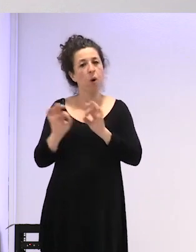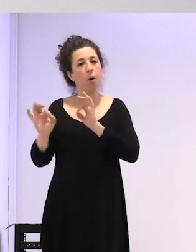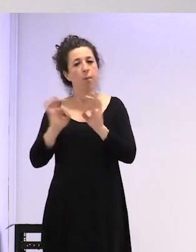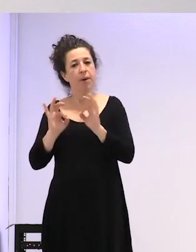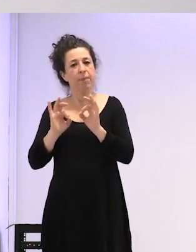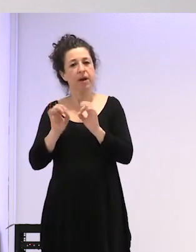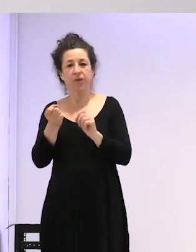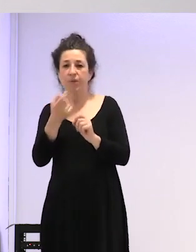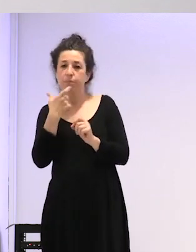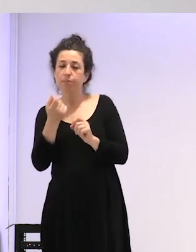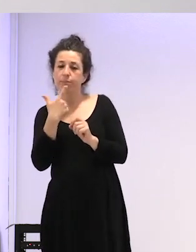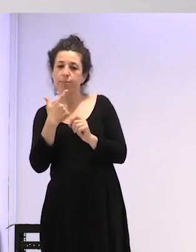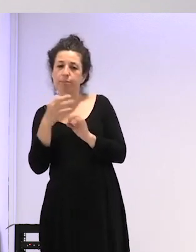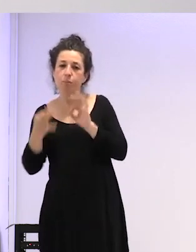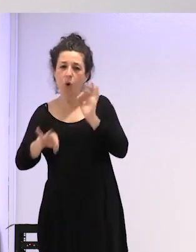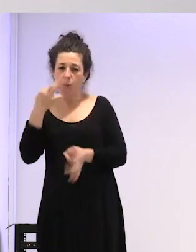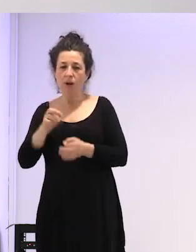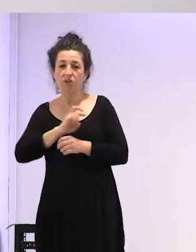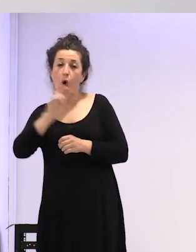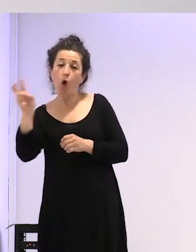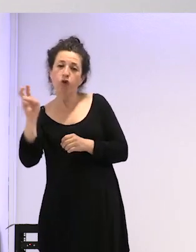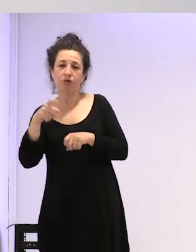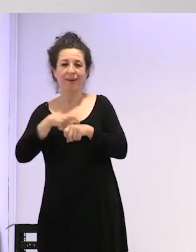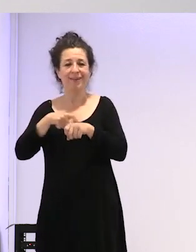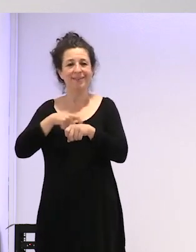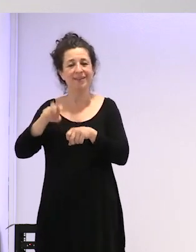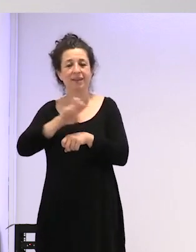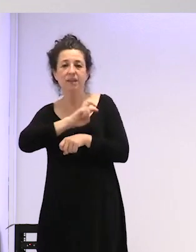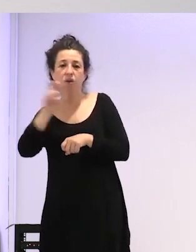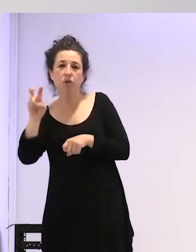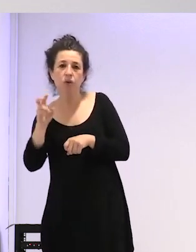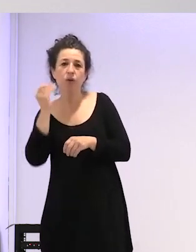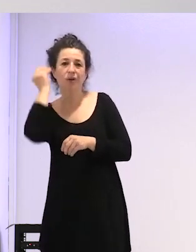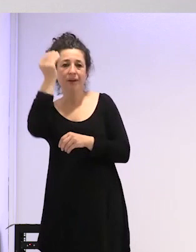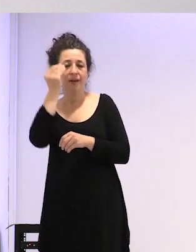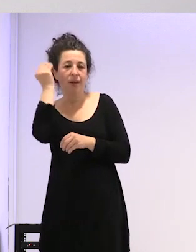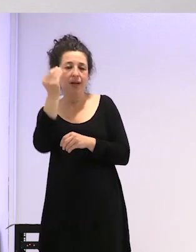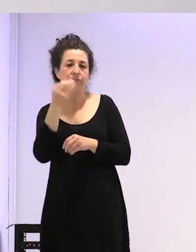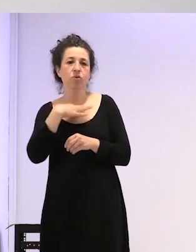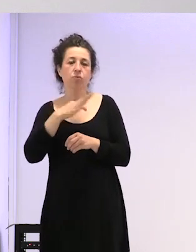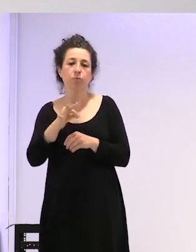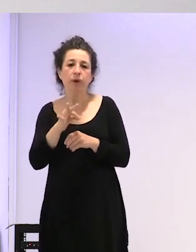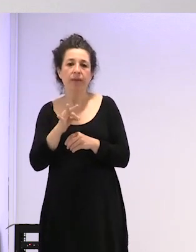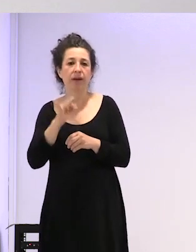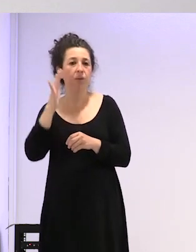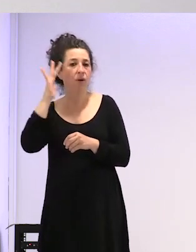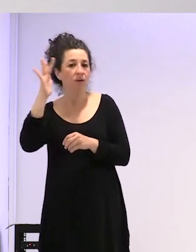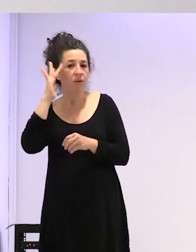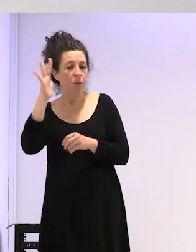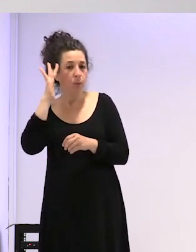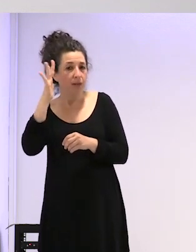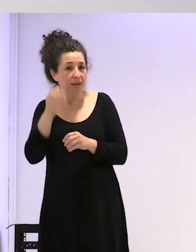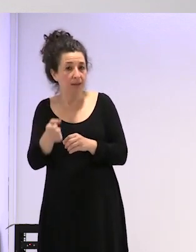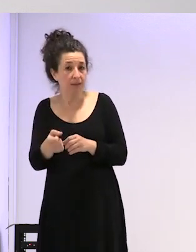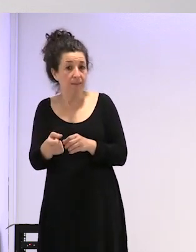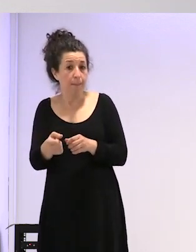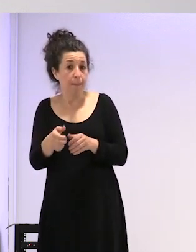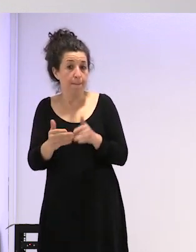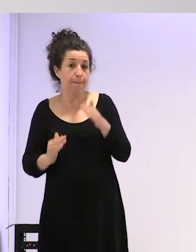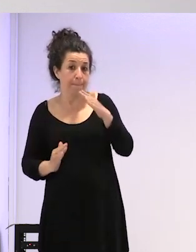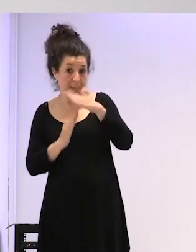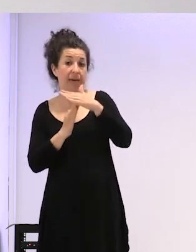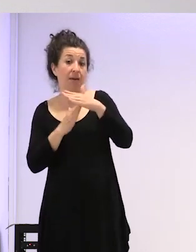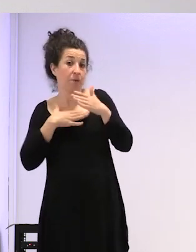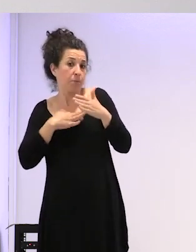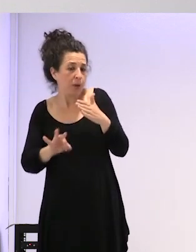que tienen otras peculiaridades y que creemos que pueden frenar la pubertad e incluso